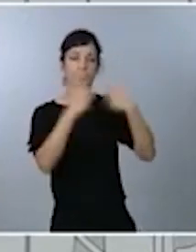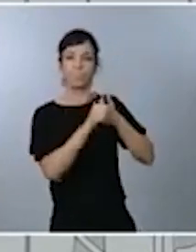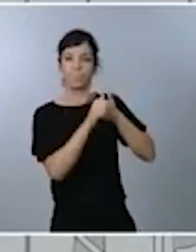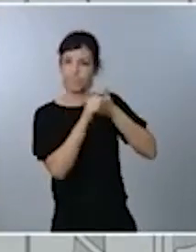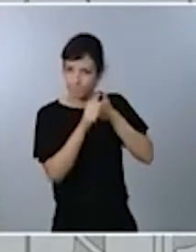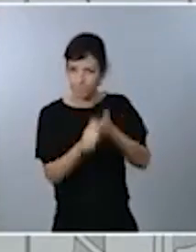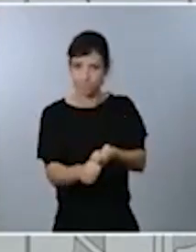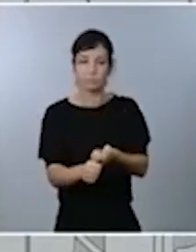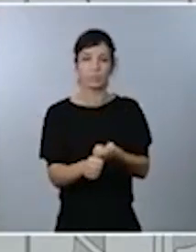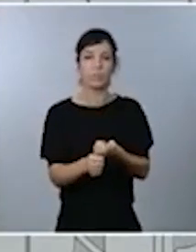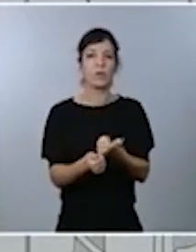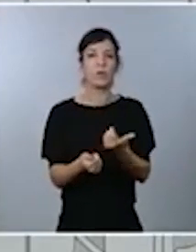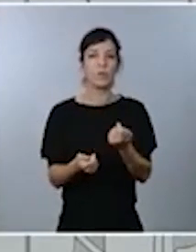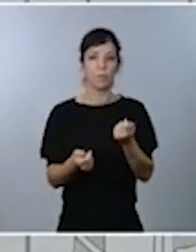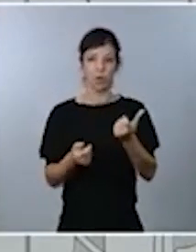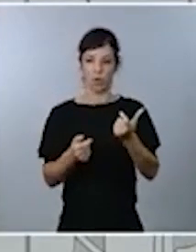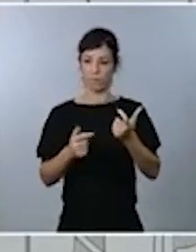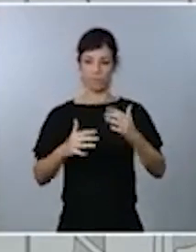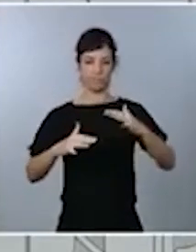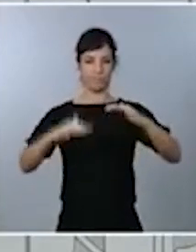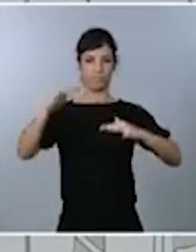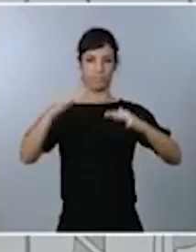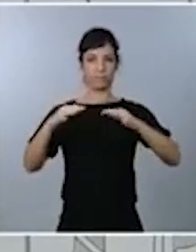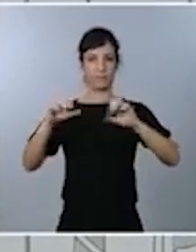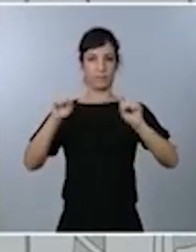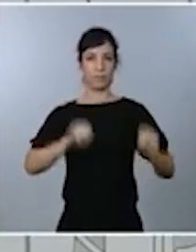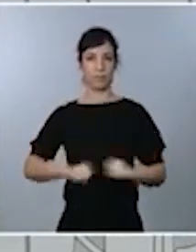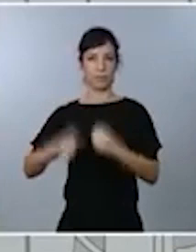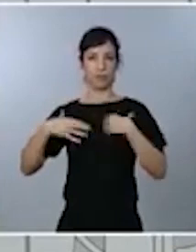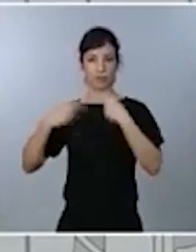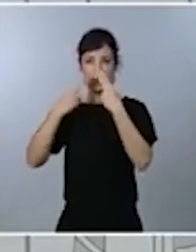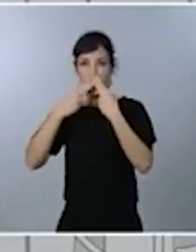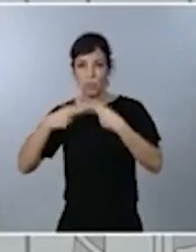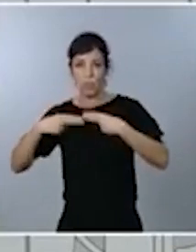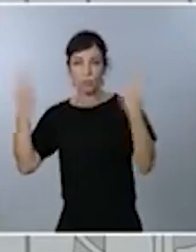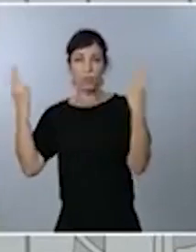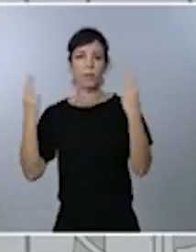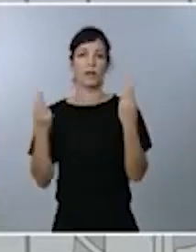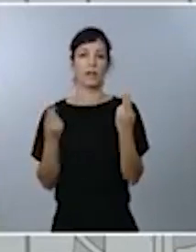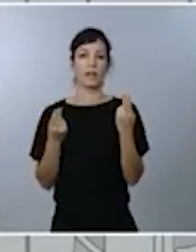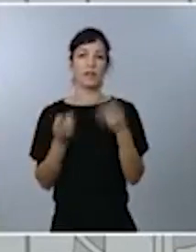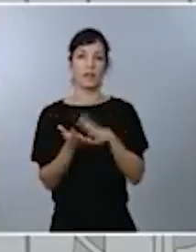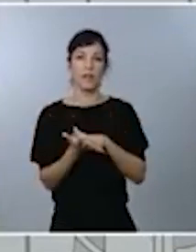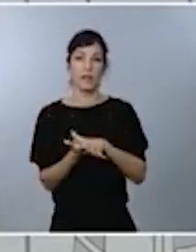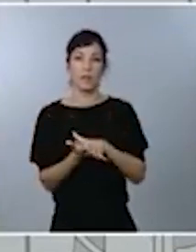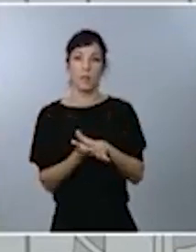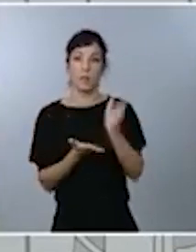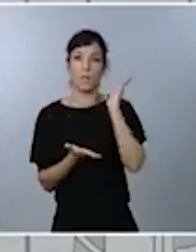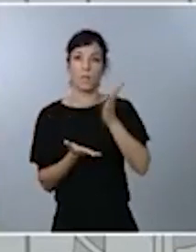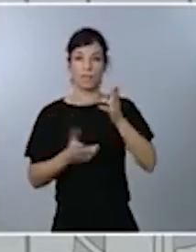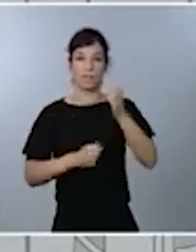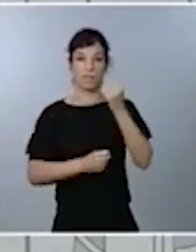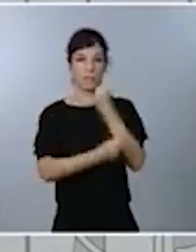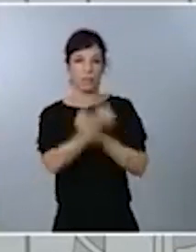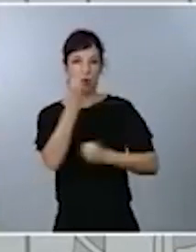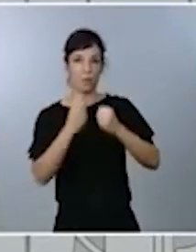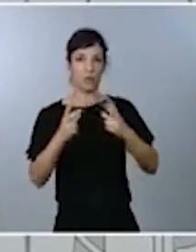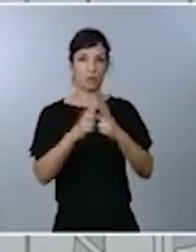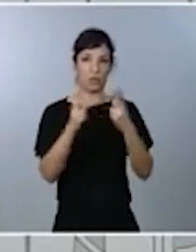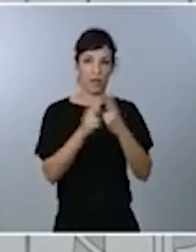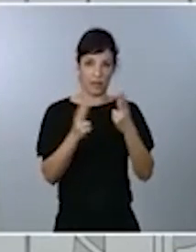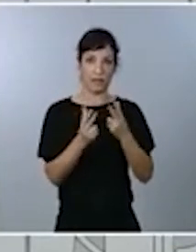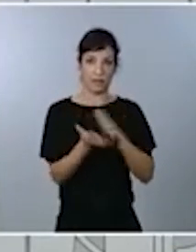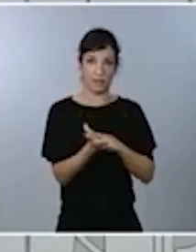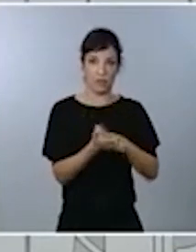protección de la salud pública, la mitigación de las consecuencias sociales y económicas de las medidas y la garantía de los